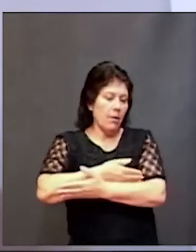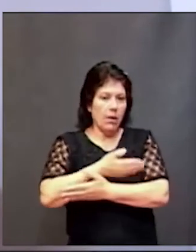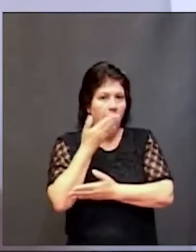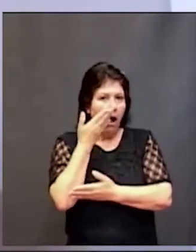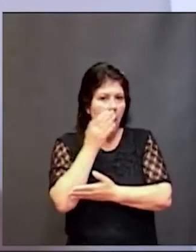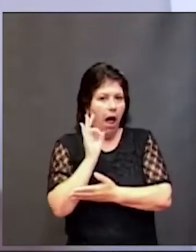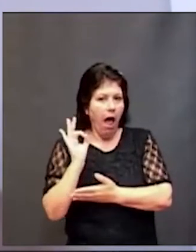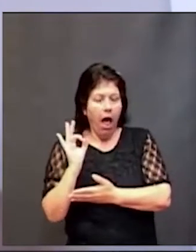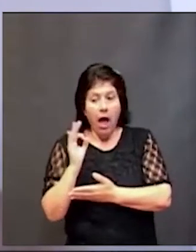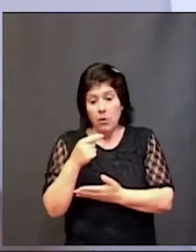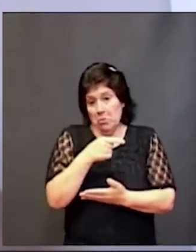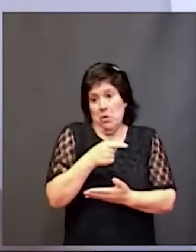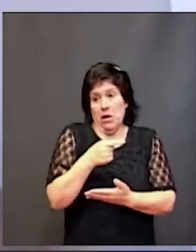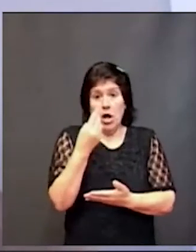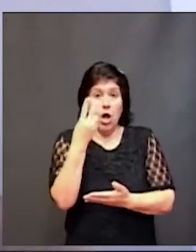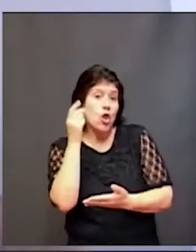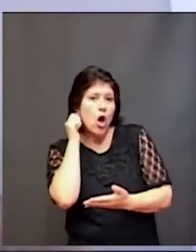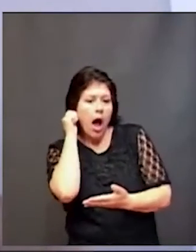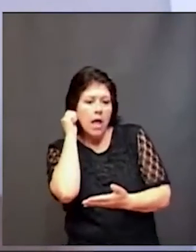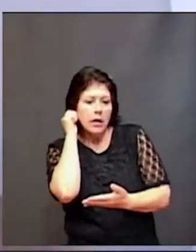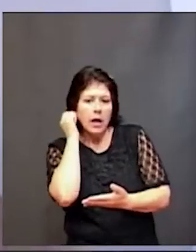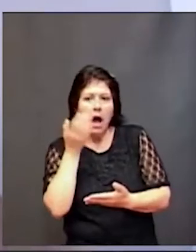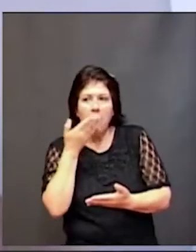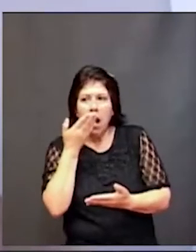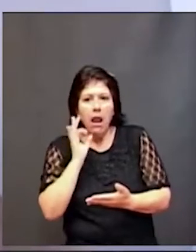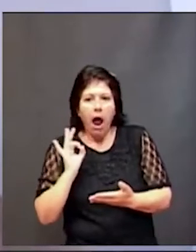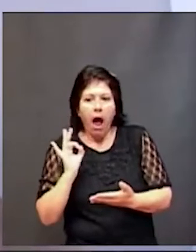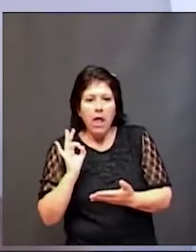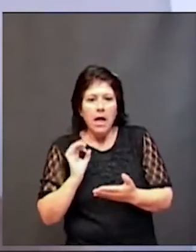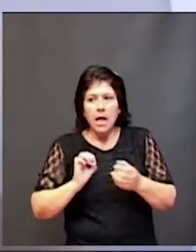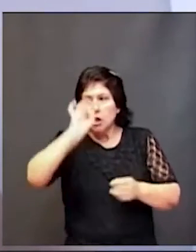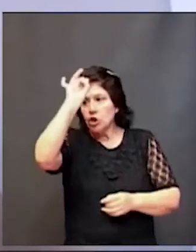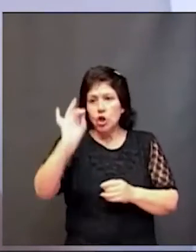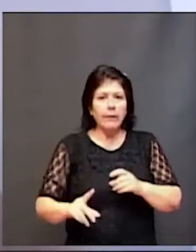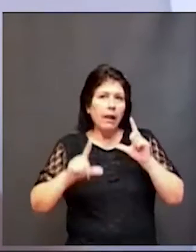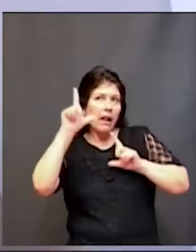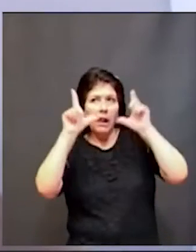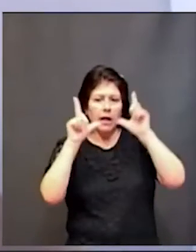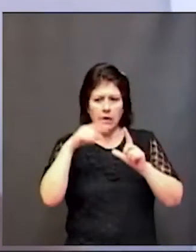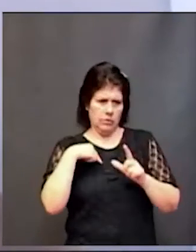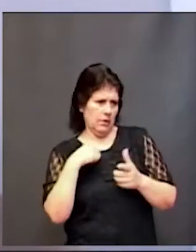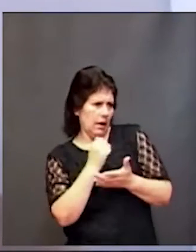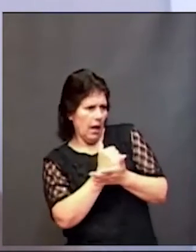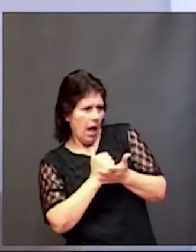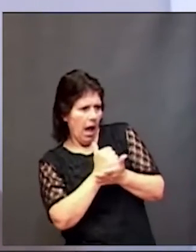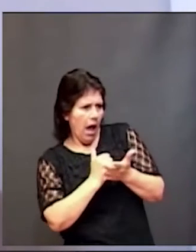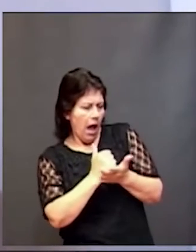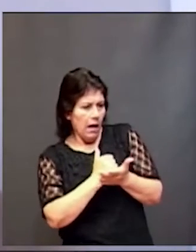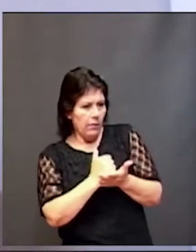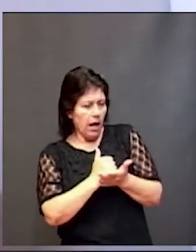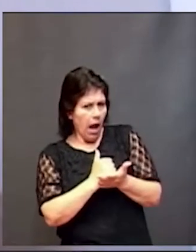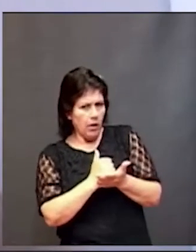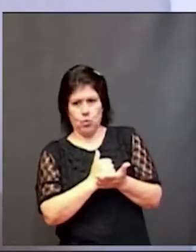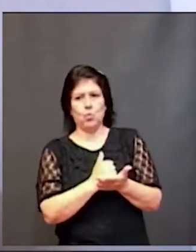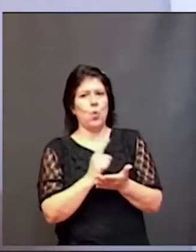dos añitos y no dice nada y nosotros lo entendemos solamente por gestos no podemos quedarnos esperando que se haga el famoso clic como muchas